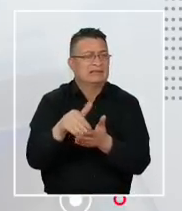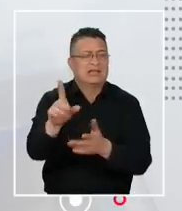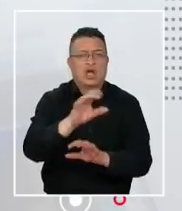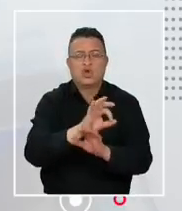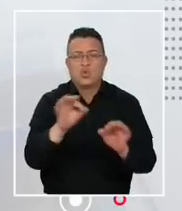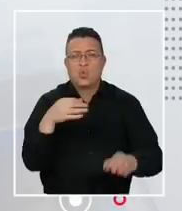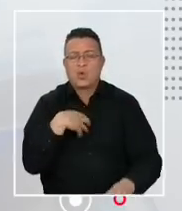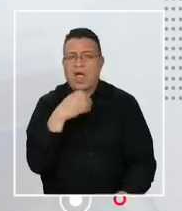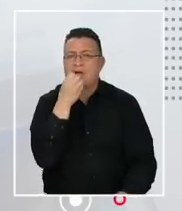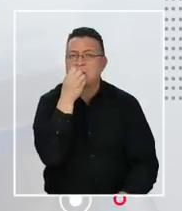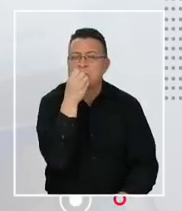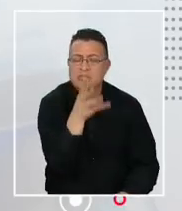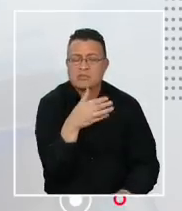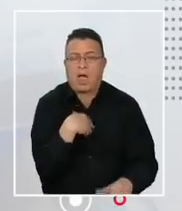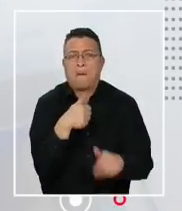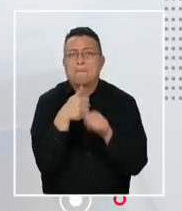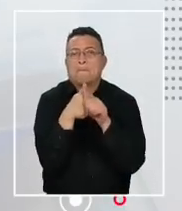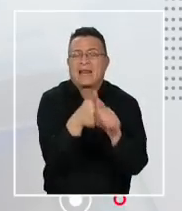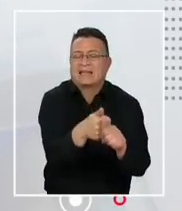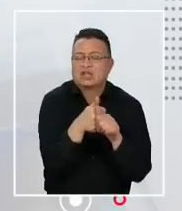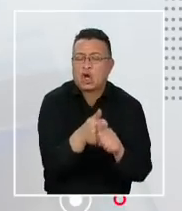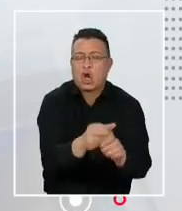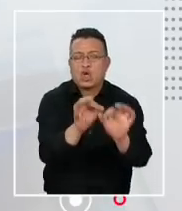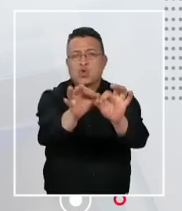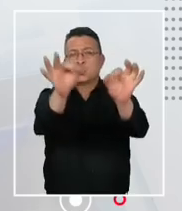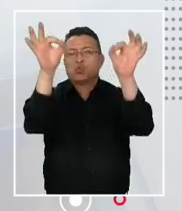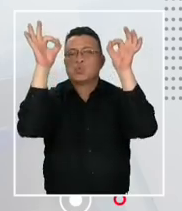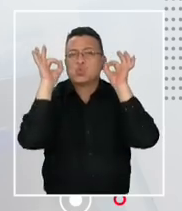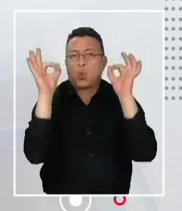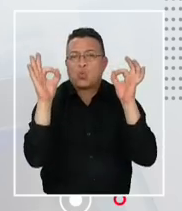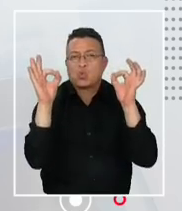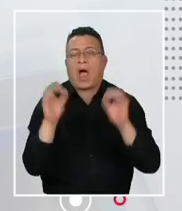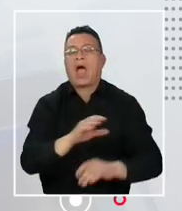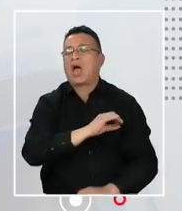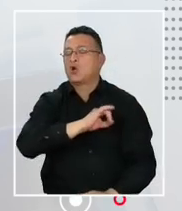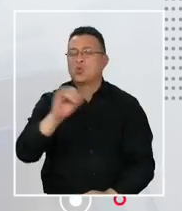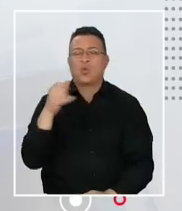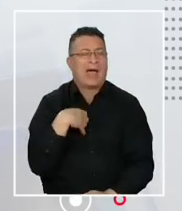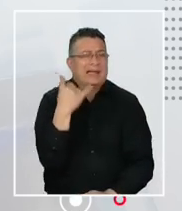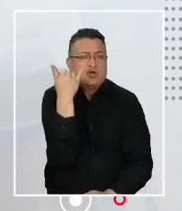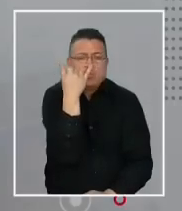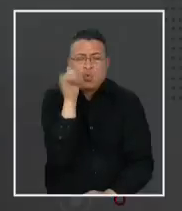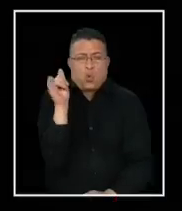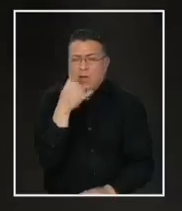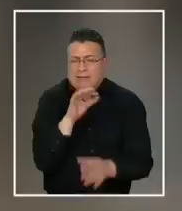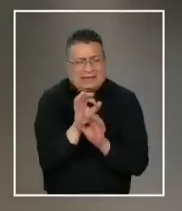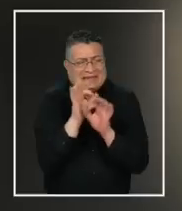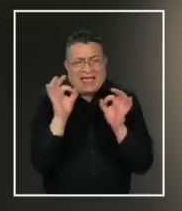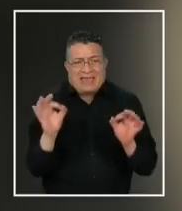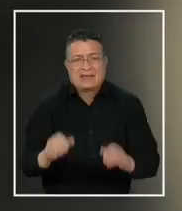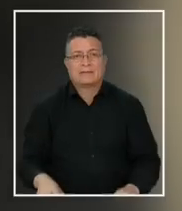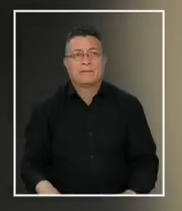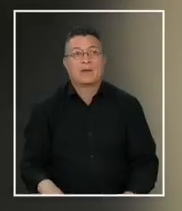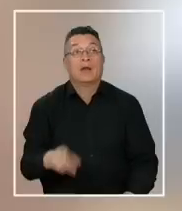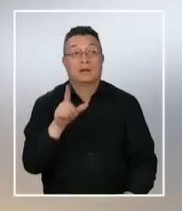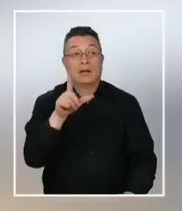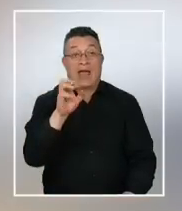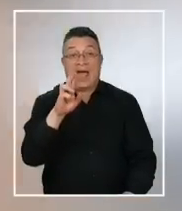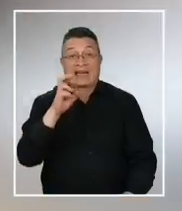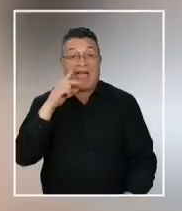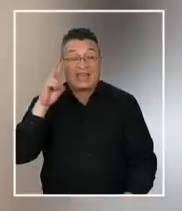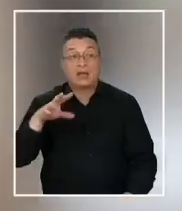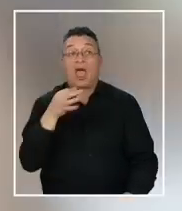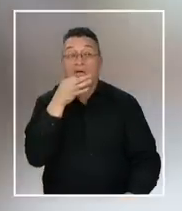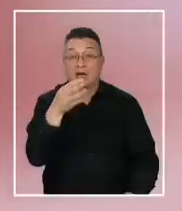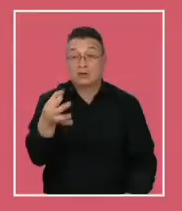o proferido expresiones de ninguna connotación. La reina aseguró que el día que le